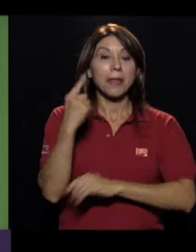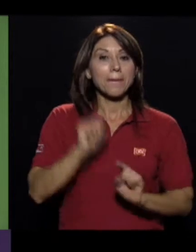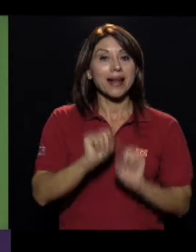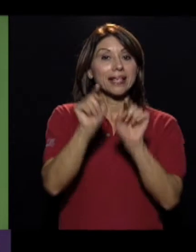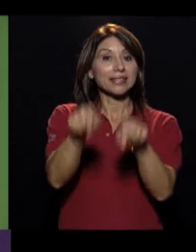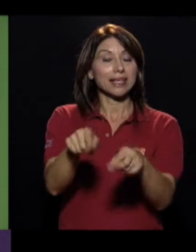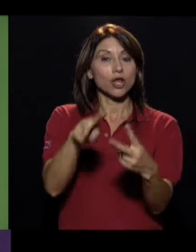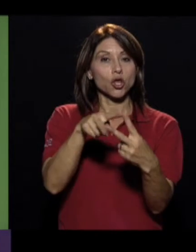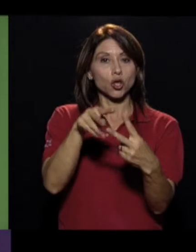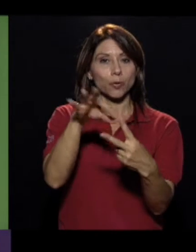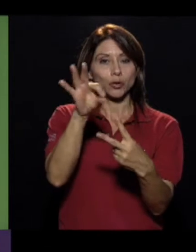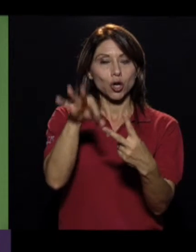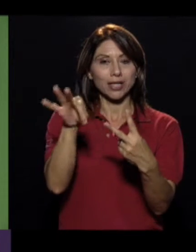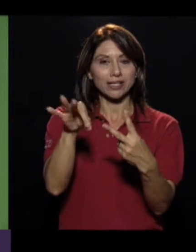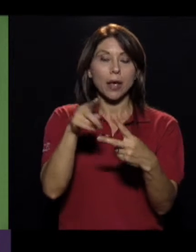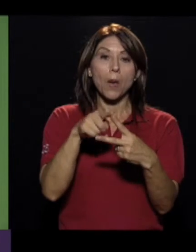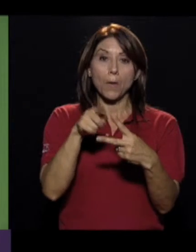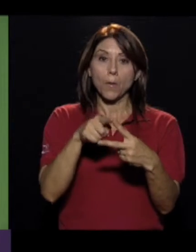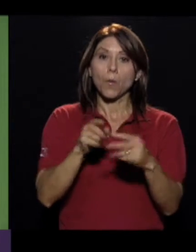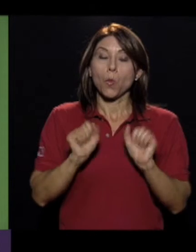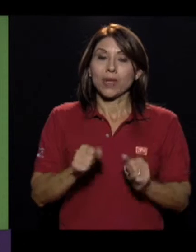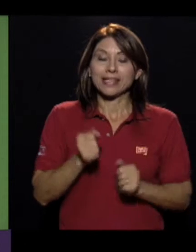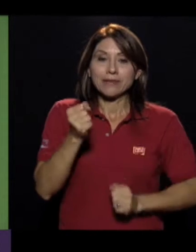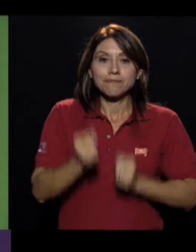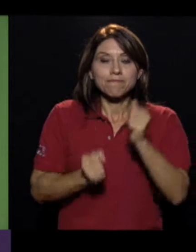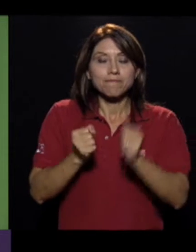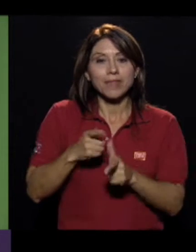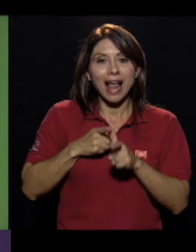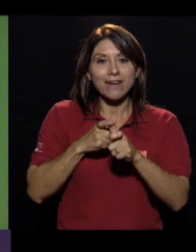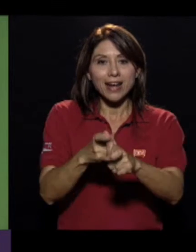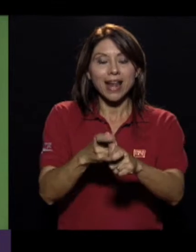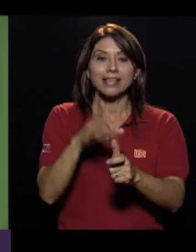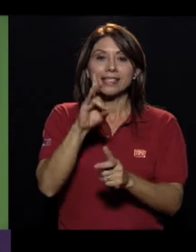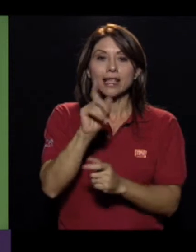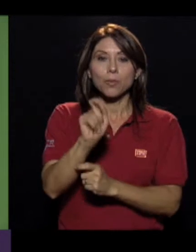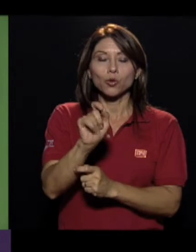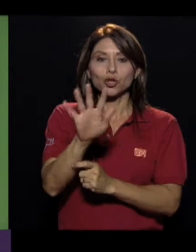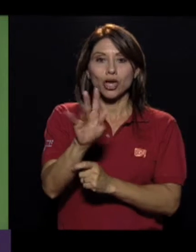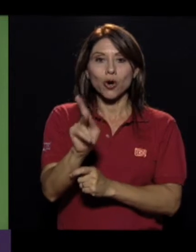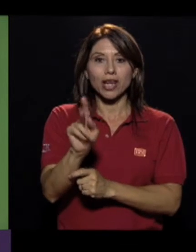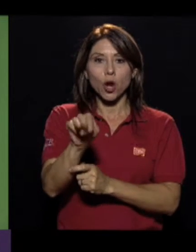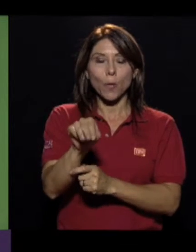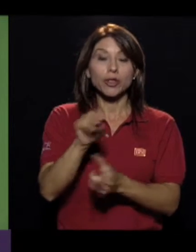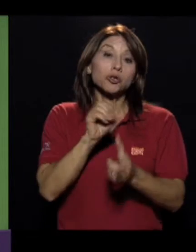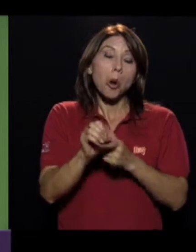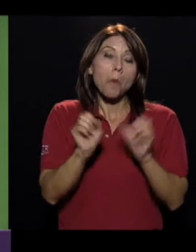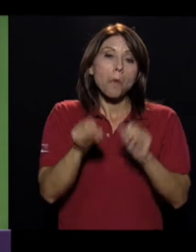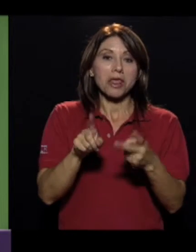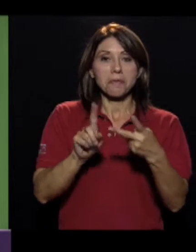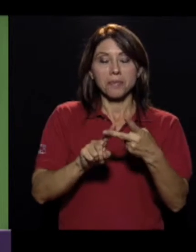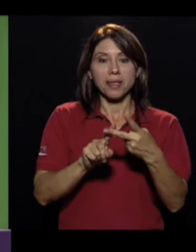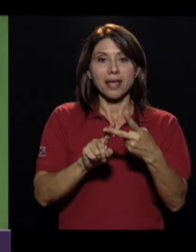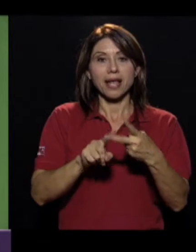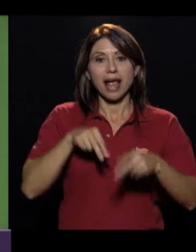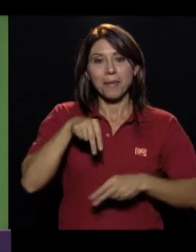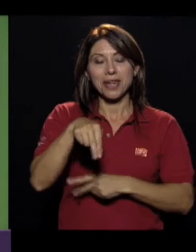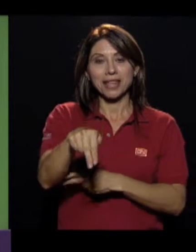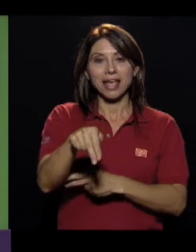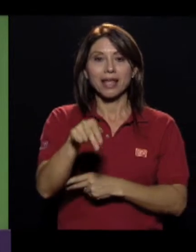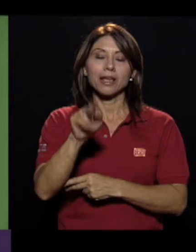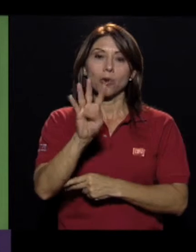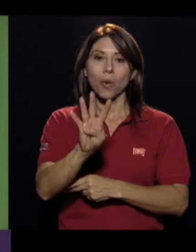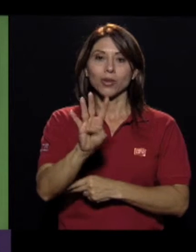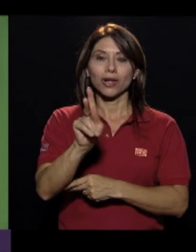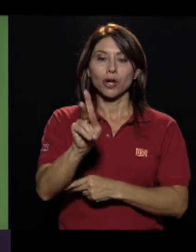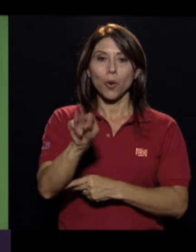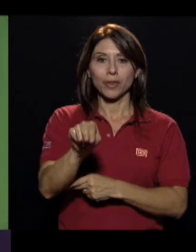noviembre. Para asistir usted tiene dos opciones. Puede participar en la carrera de 7.5 kilómetros o más bien unirse a la